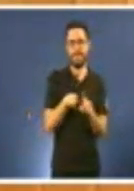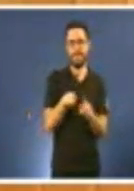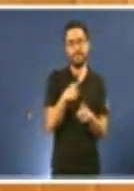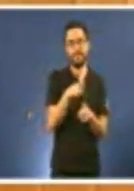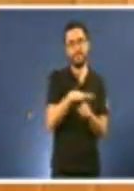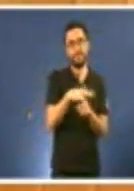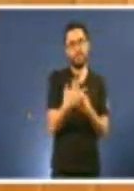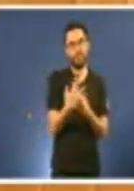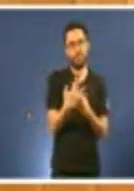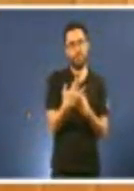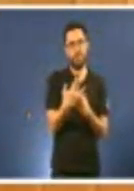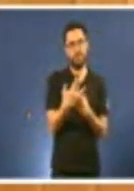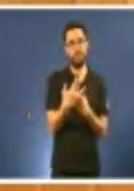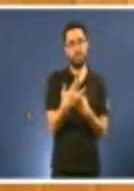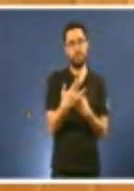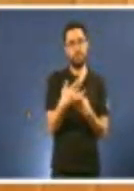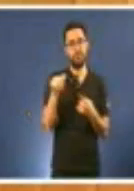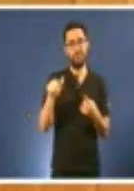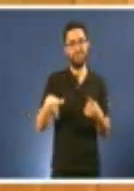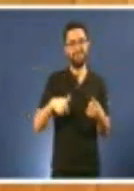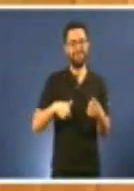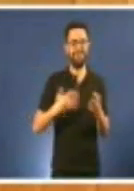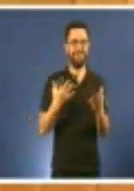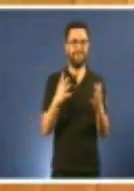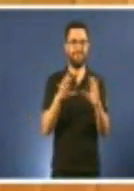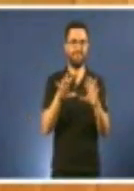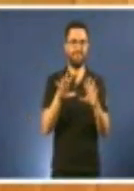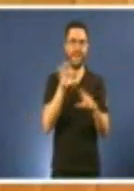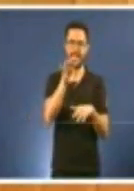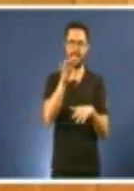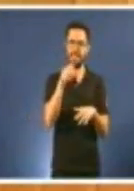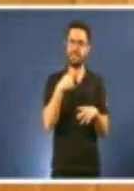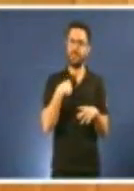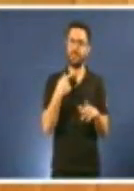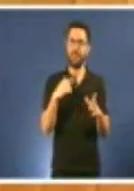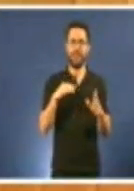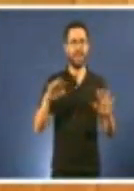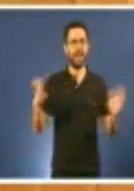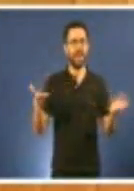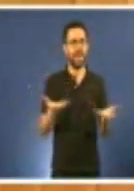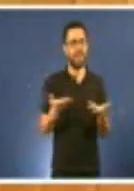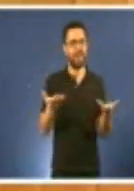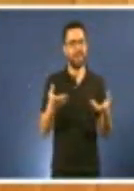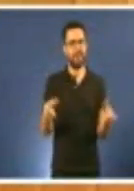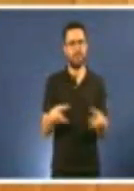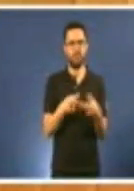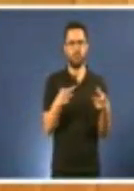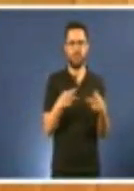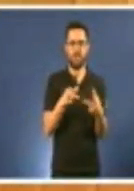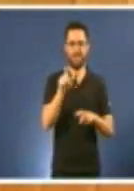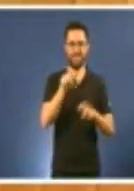Unha situación de emergencia social. Unha situación de despovoamento total.